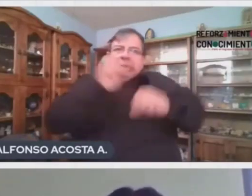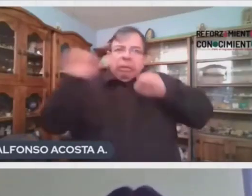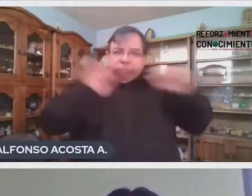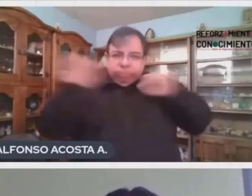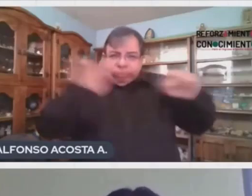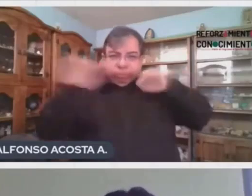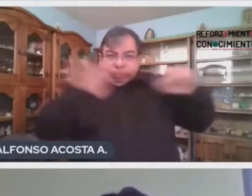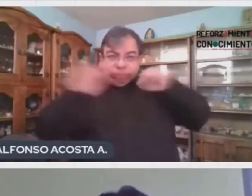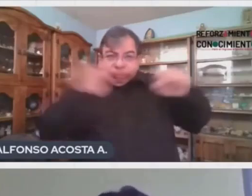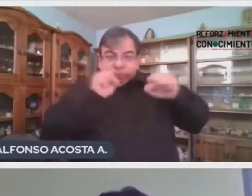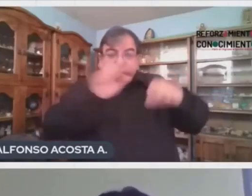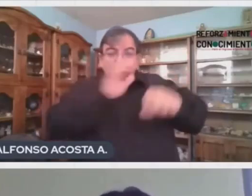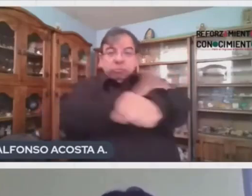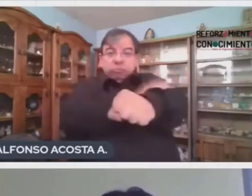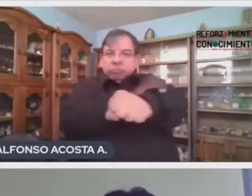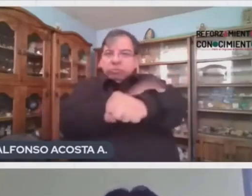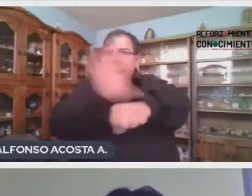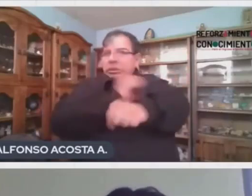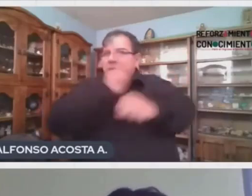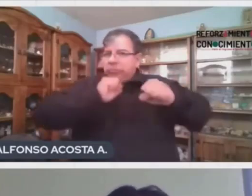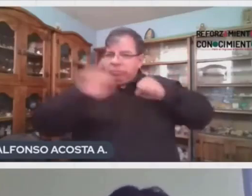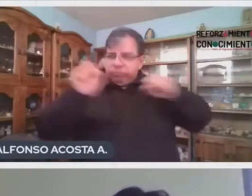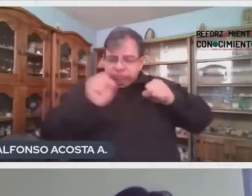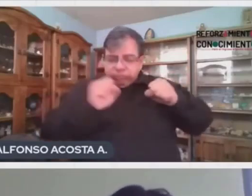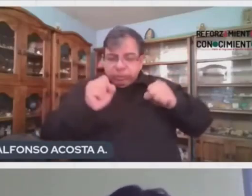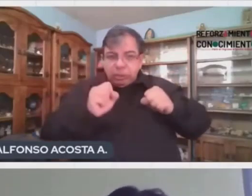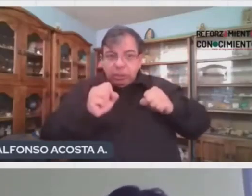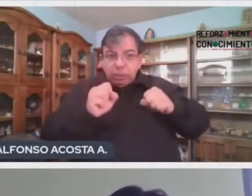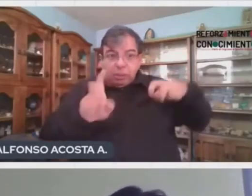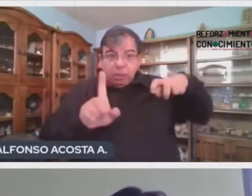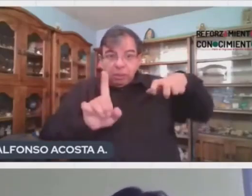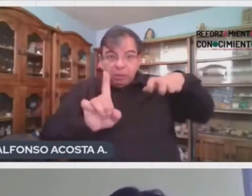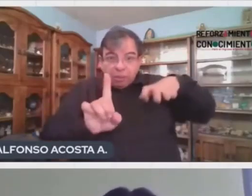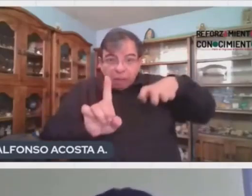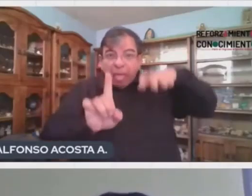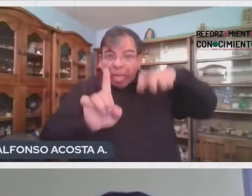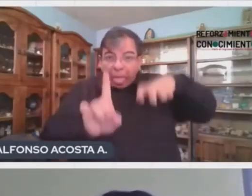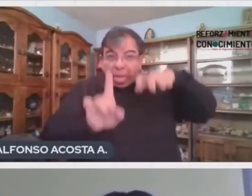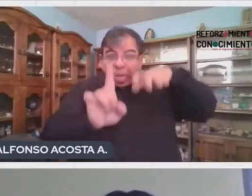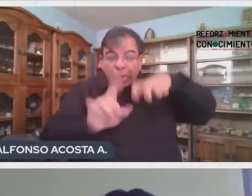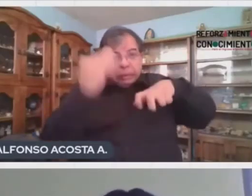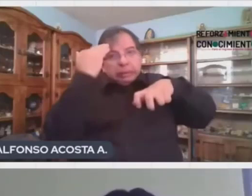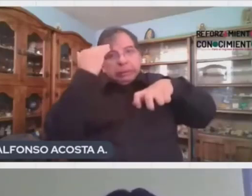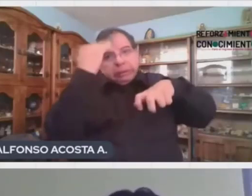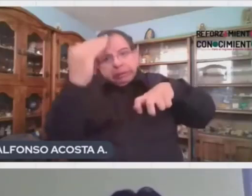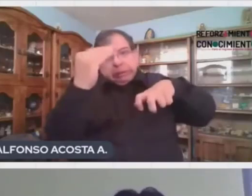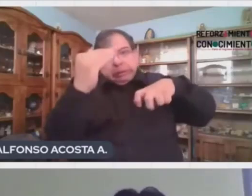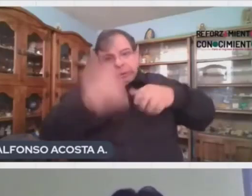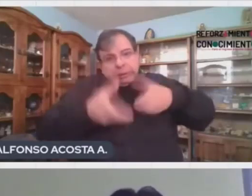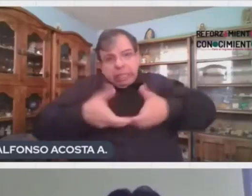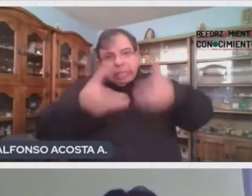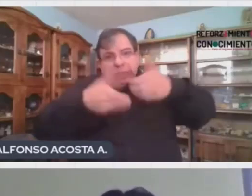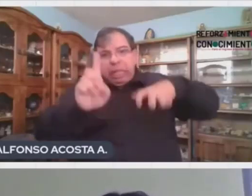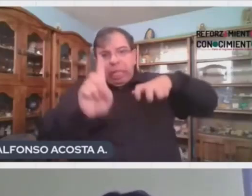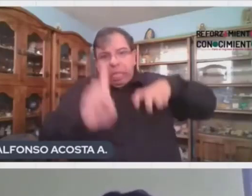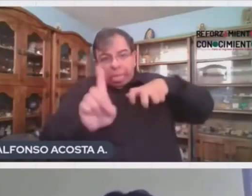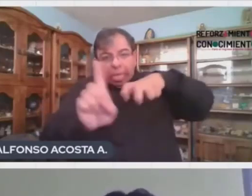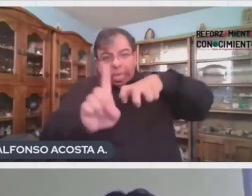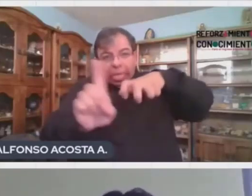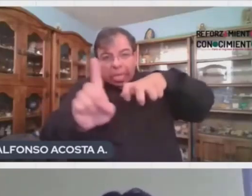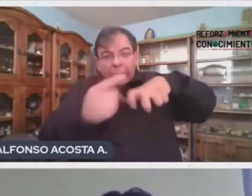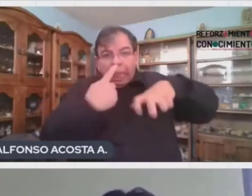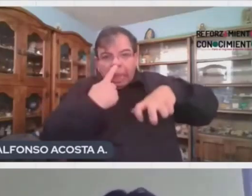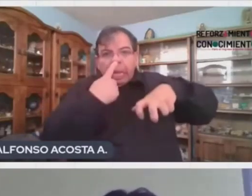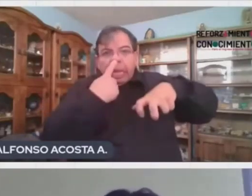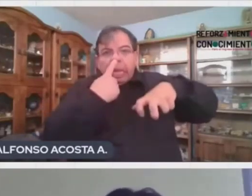Tus músculos van a necesitar mucha energía. Pero si este perro te sigue correteando por muchas cuadras, a lo mejor el oxígeno